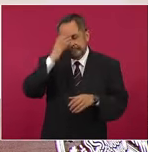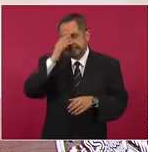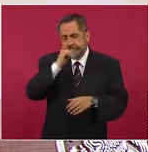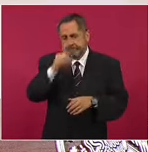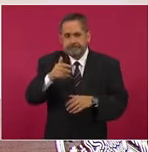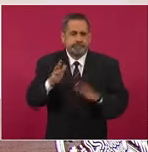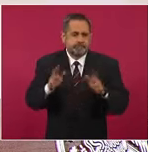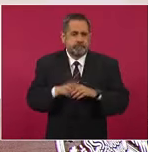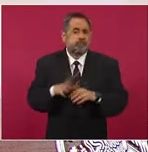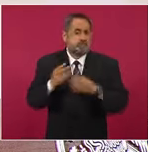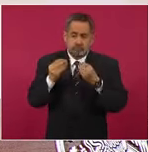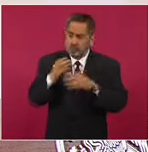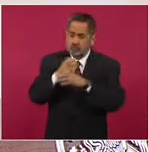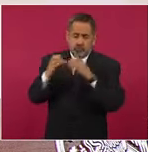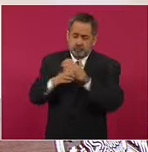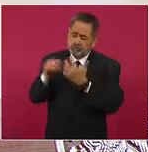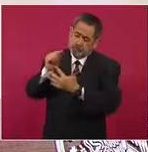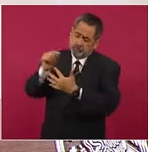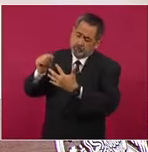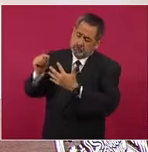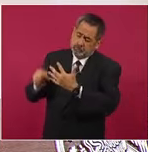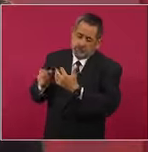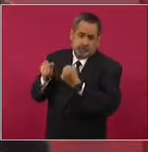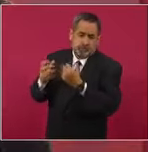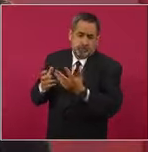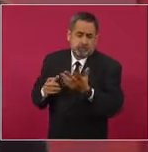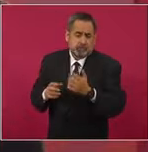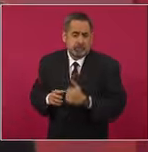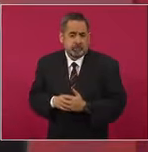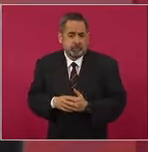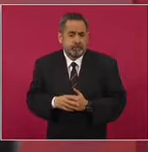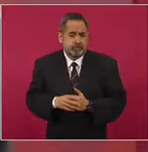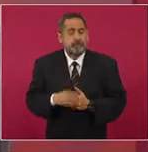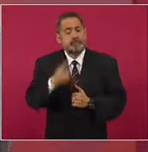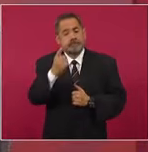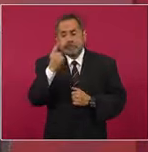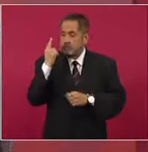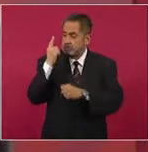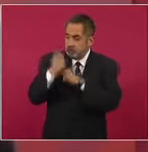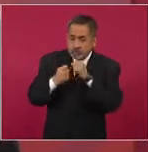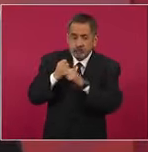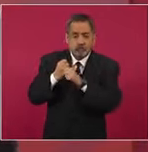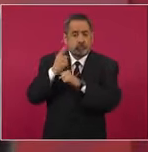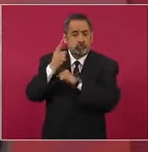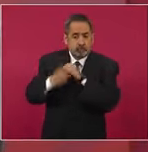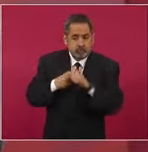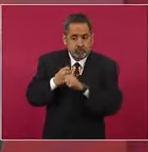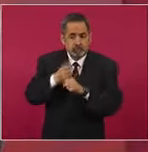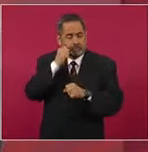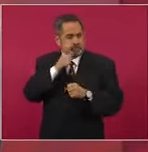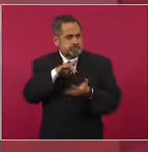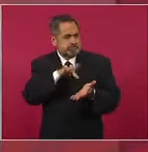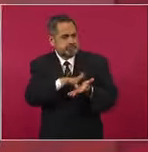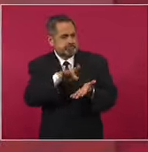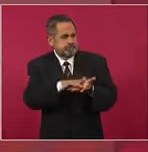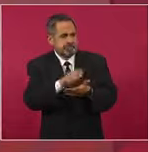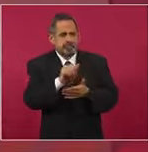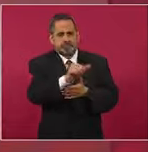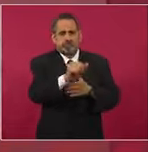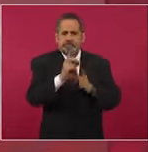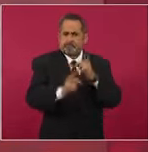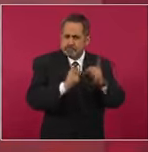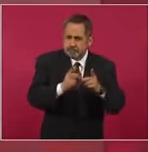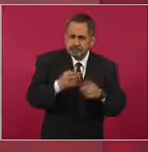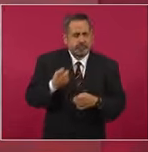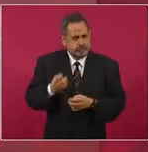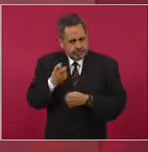entonces están haciendo muchísimas cosas. Y cada año apoyamos a los deportistas, este año